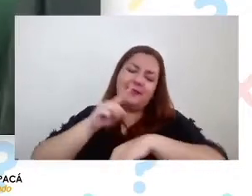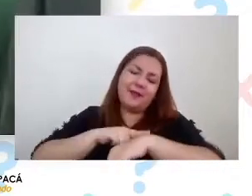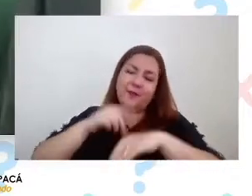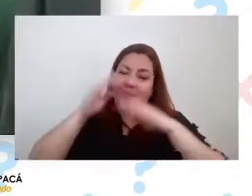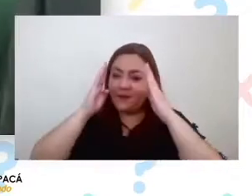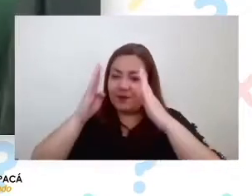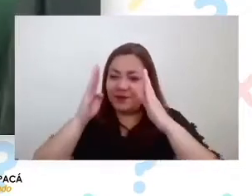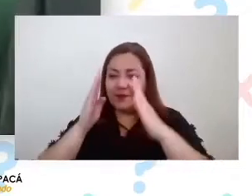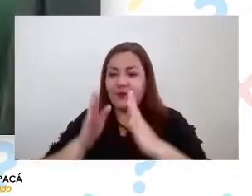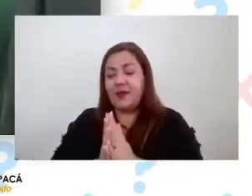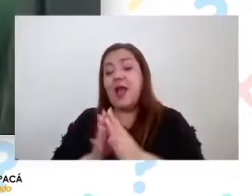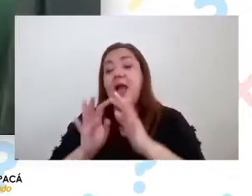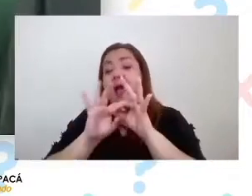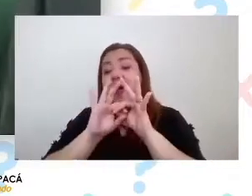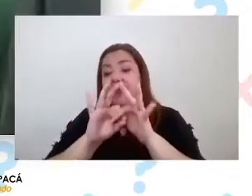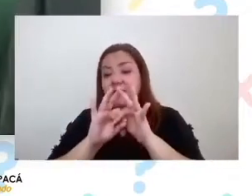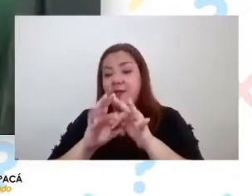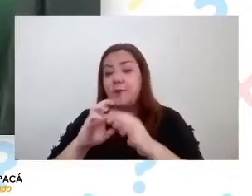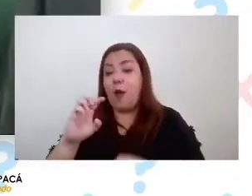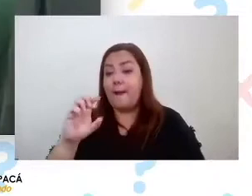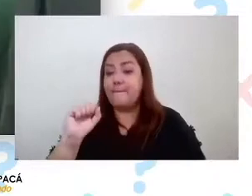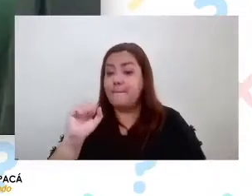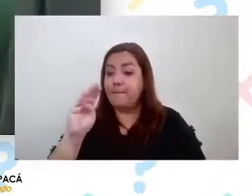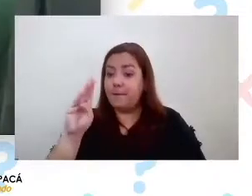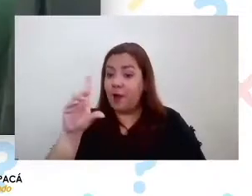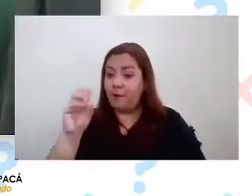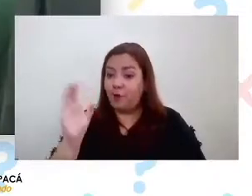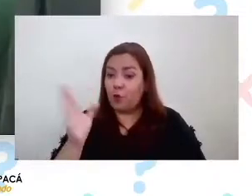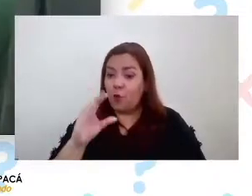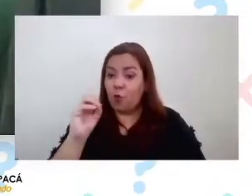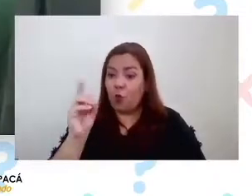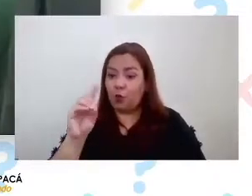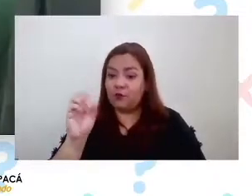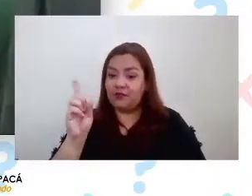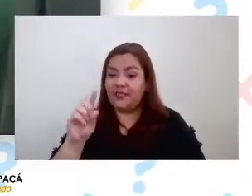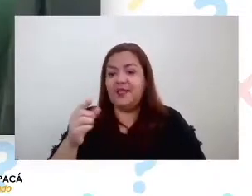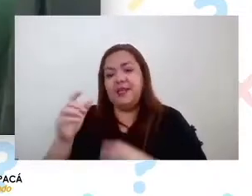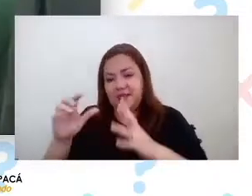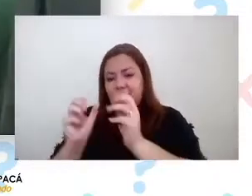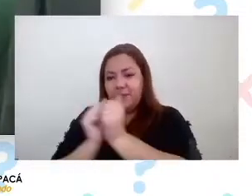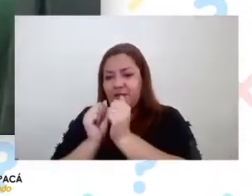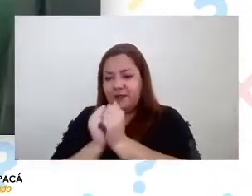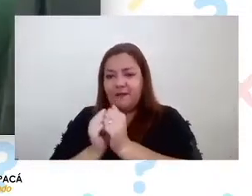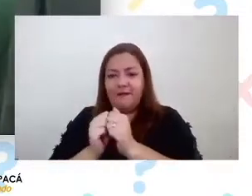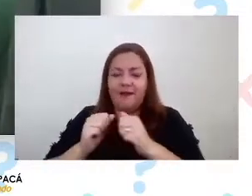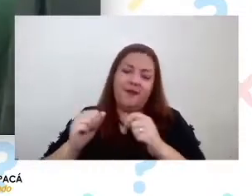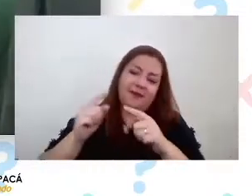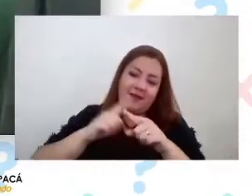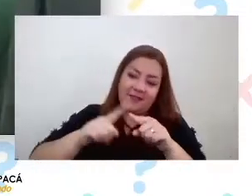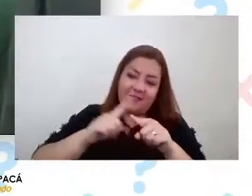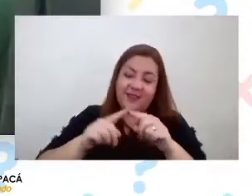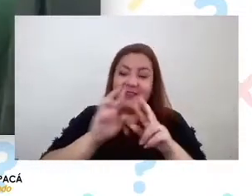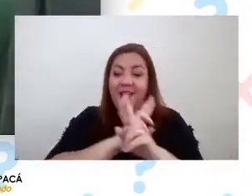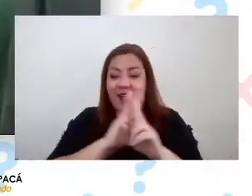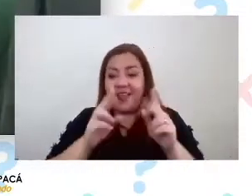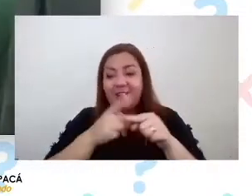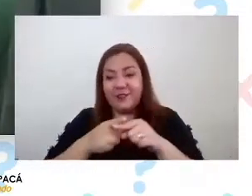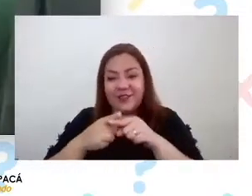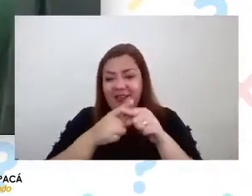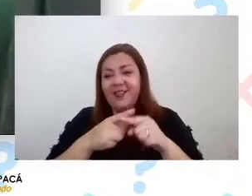a Pablo a Pablo Oses también que se encuentra conectado ahí a través de las distintas redes sociales que es el director